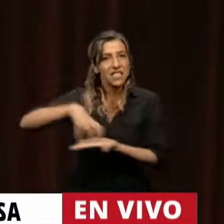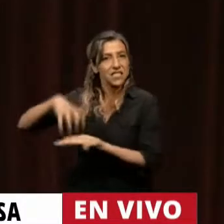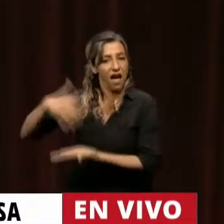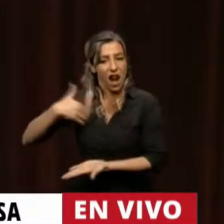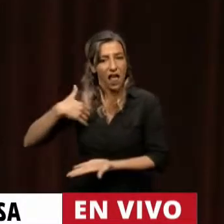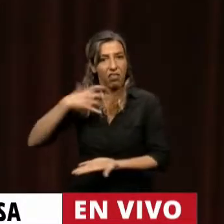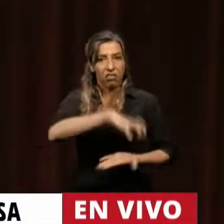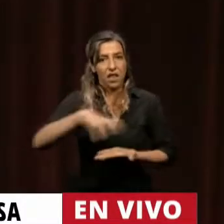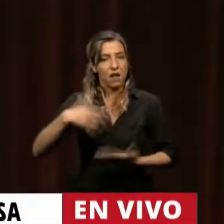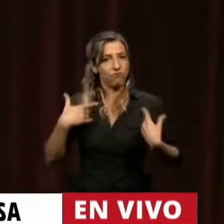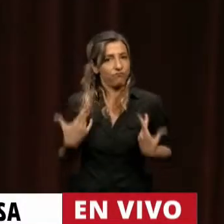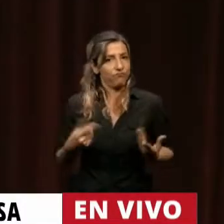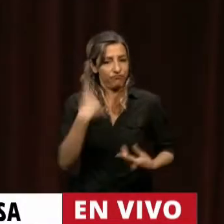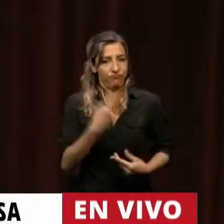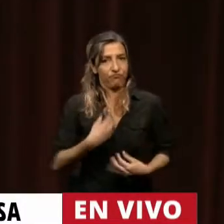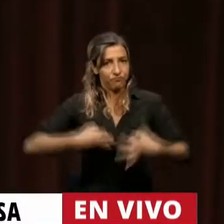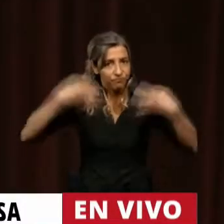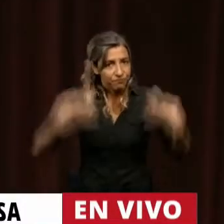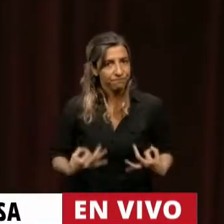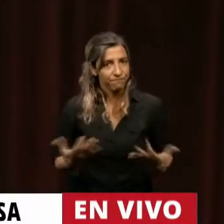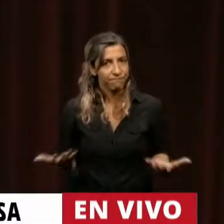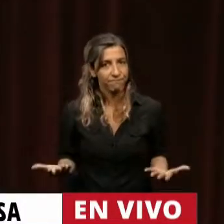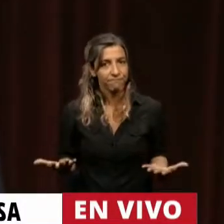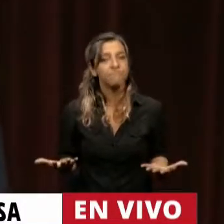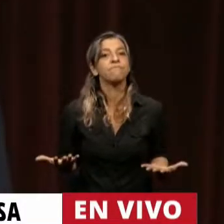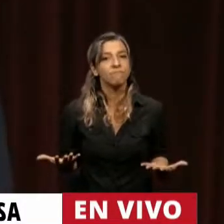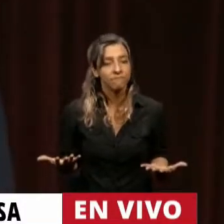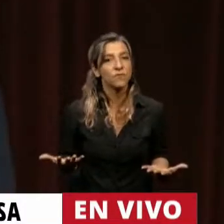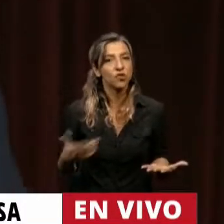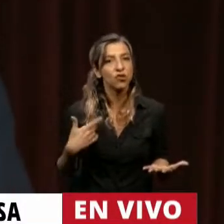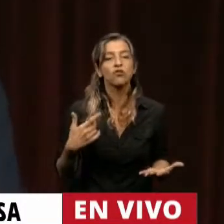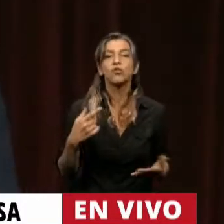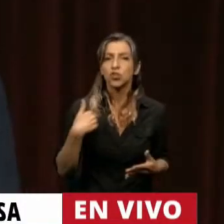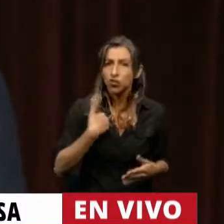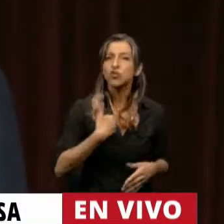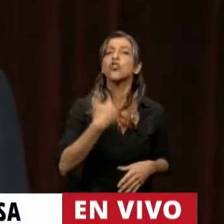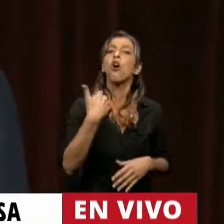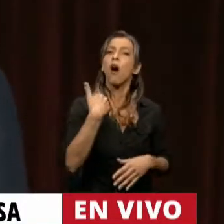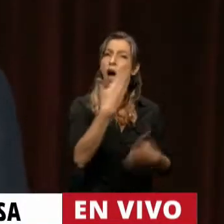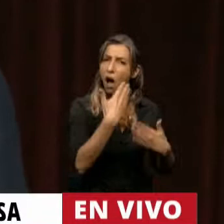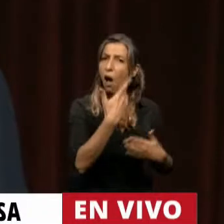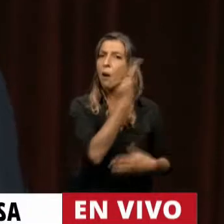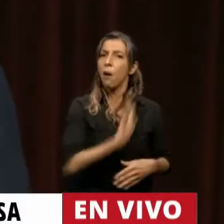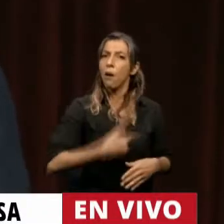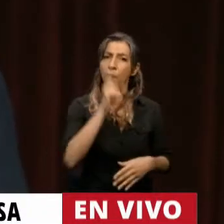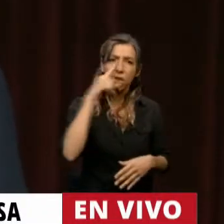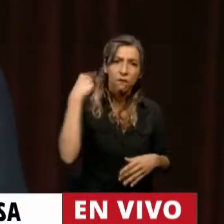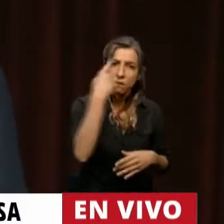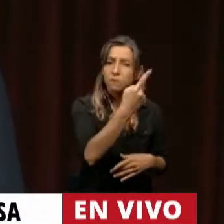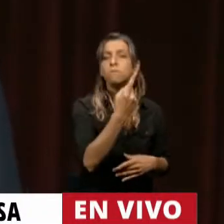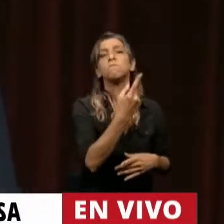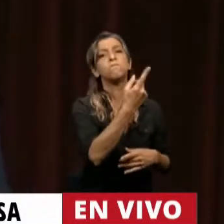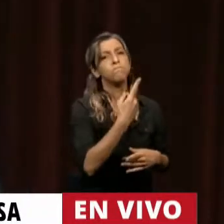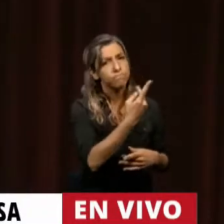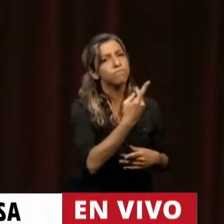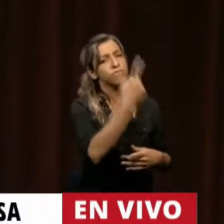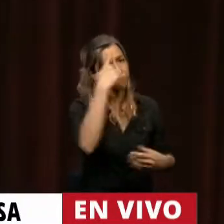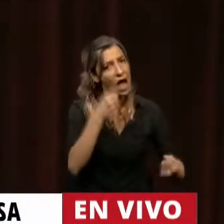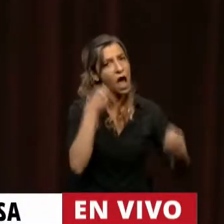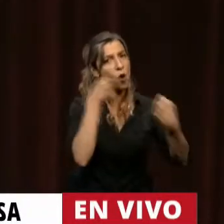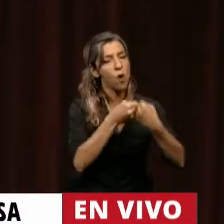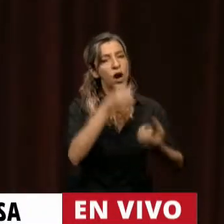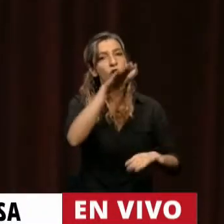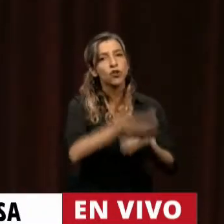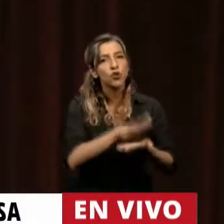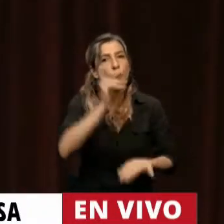además de hablar con el presidente de nuestro bloque hablé con el presidente de la república que compartió la decisión que iba a tomar como